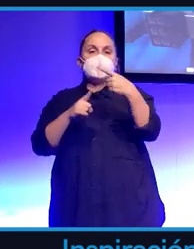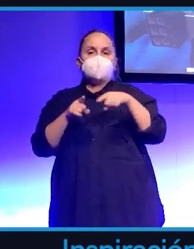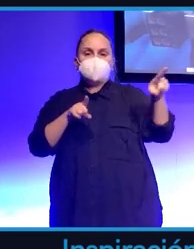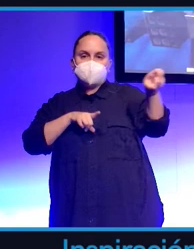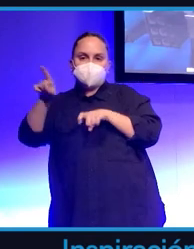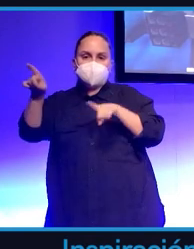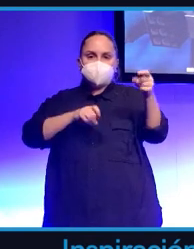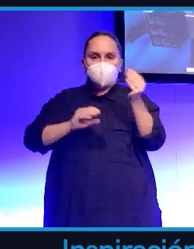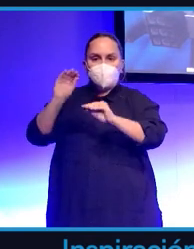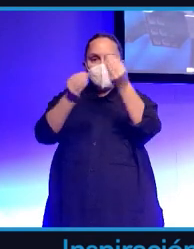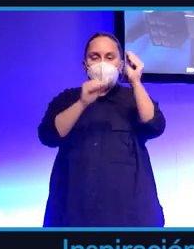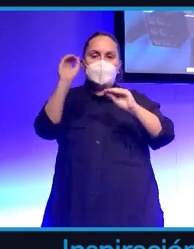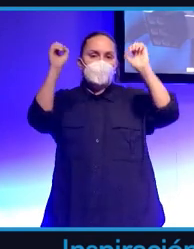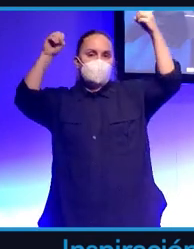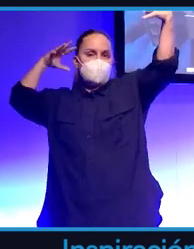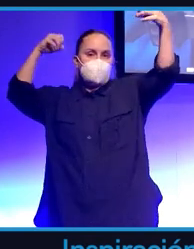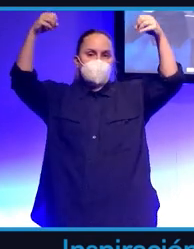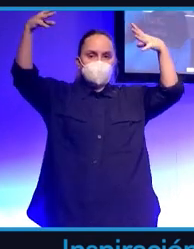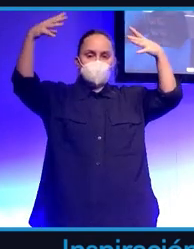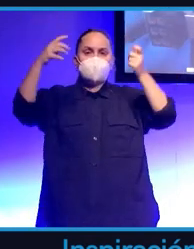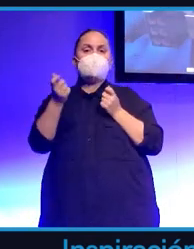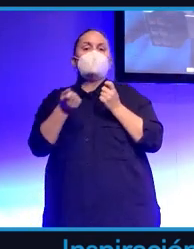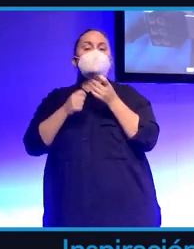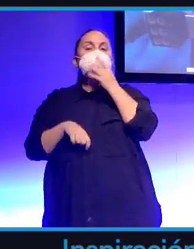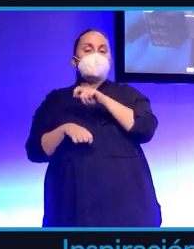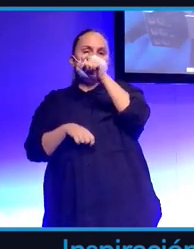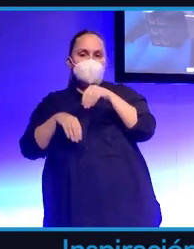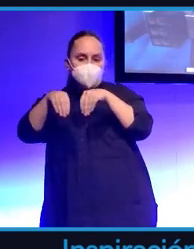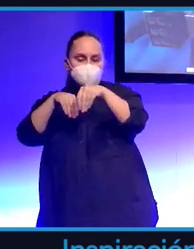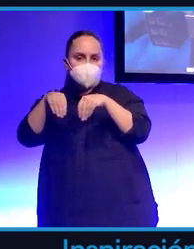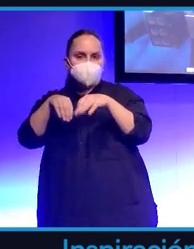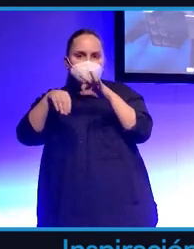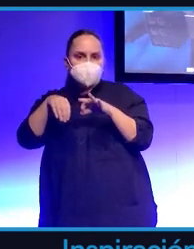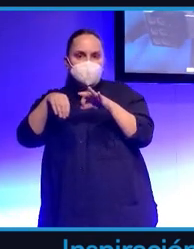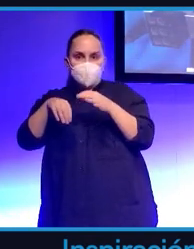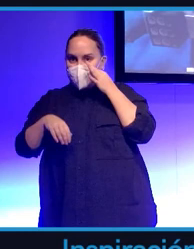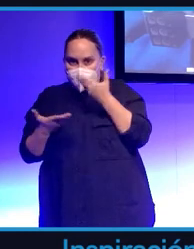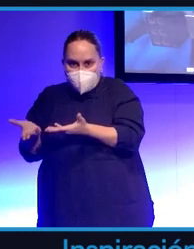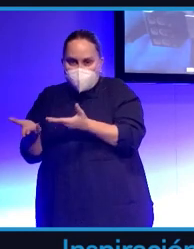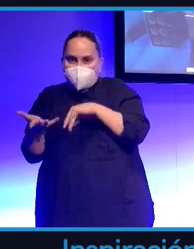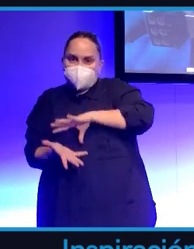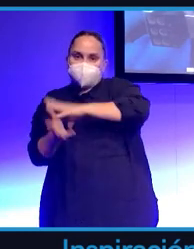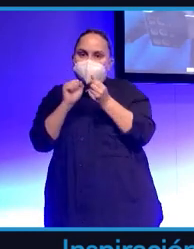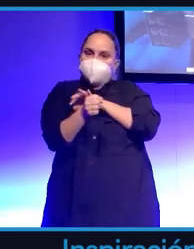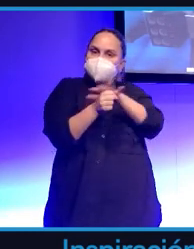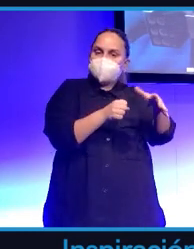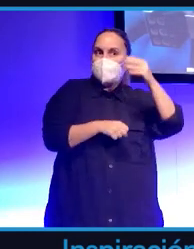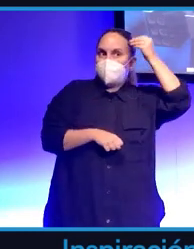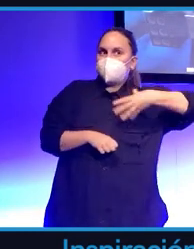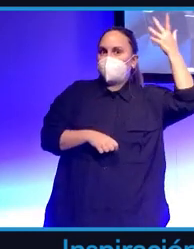escenario ponen los focos los focos los controla una persona desde una mesa de mezclas en el mundo real pero afecta al mundo virtual